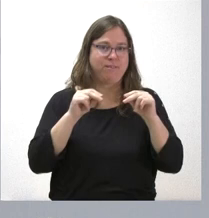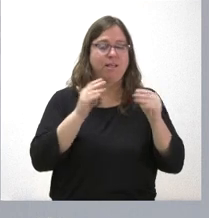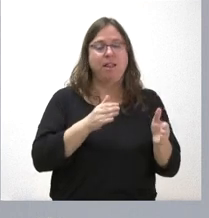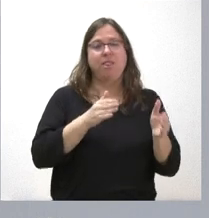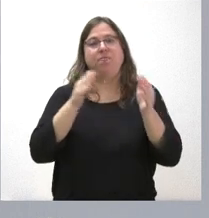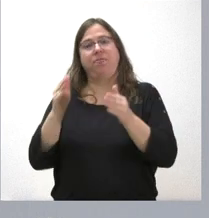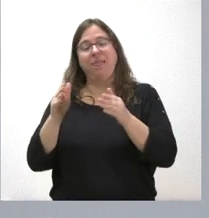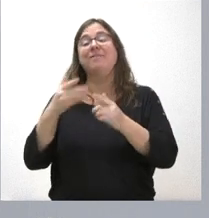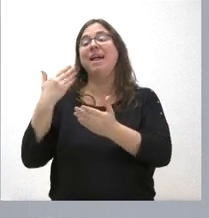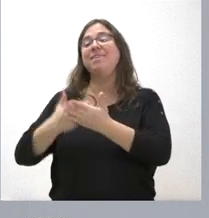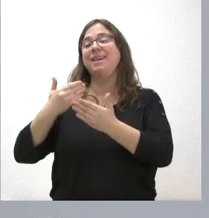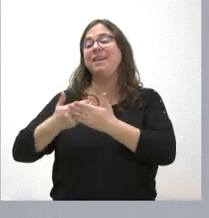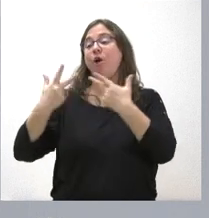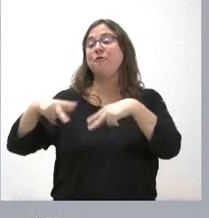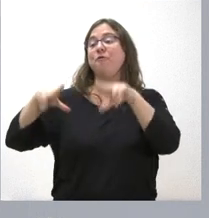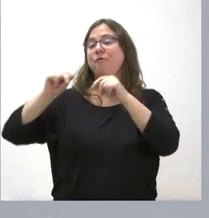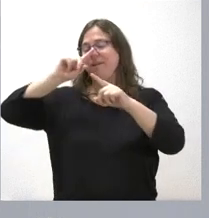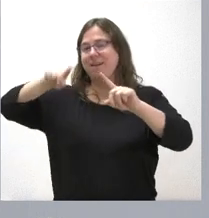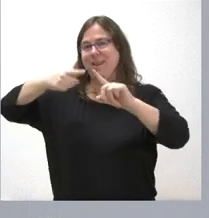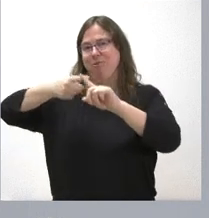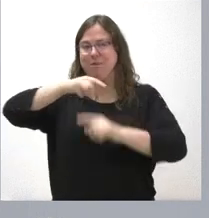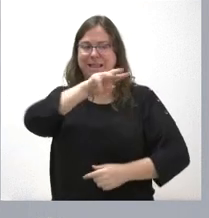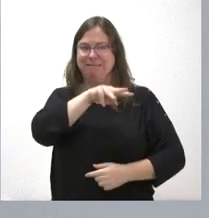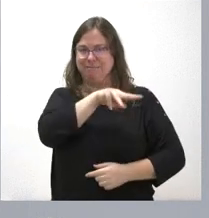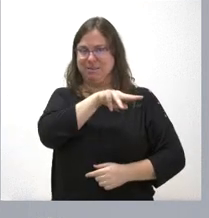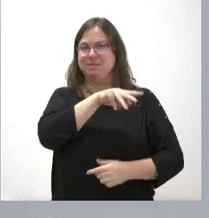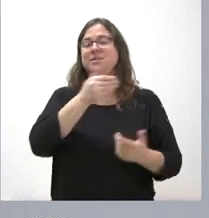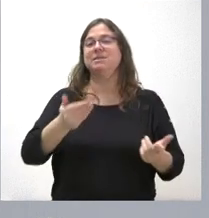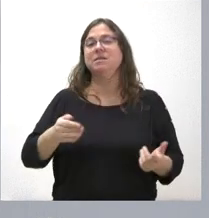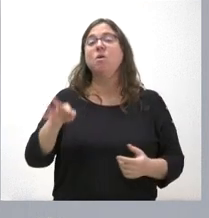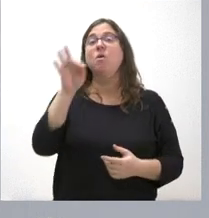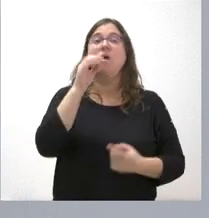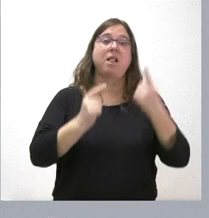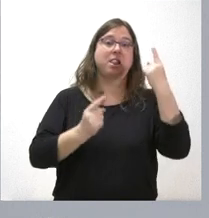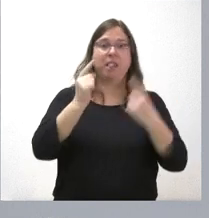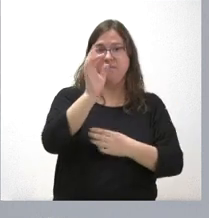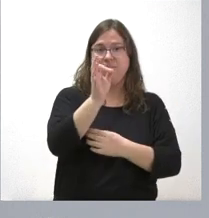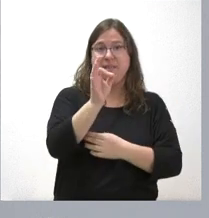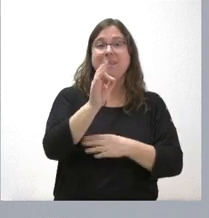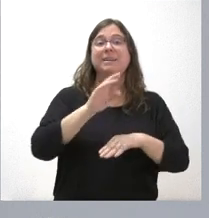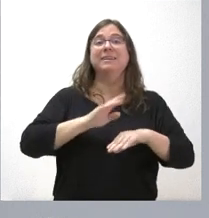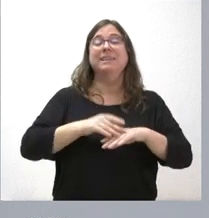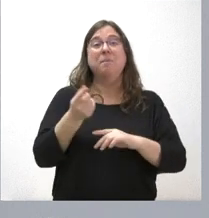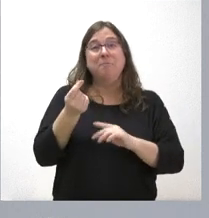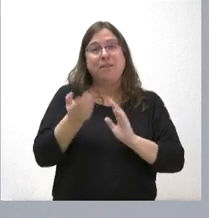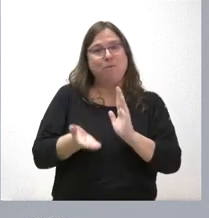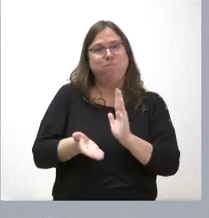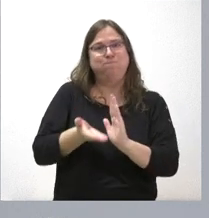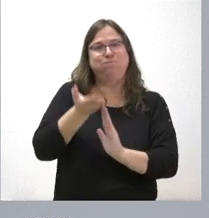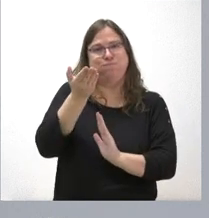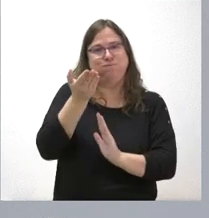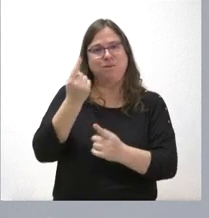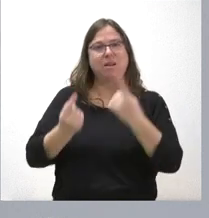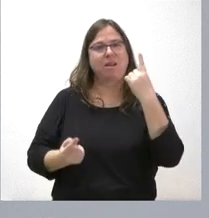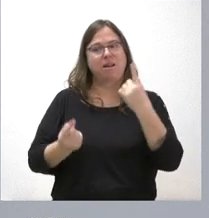certificarse en el primer trimestre del año porque en algunos casos también es cierto que el incremento de la inflación que hemos sufrido en los